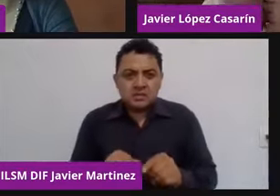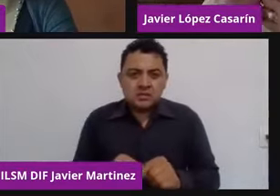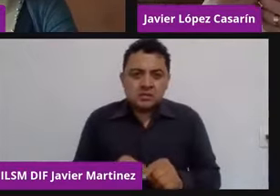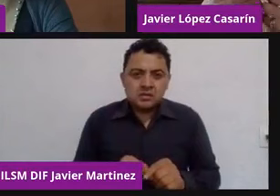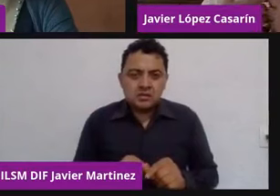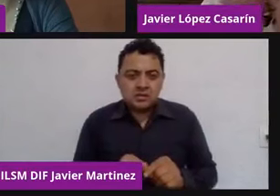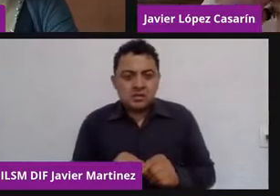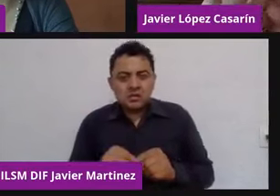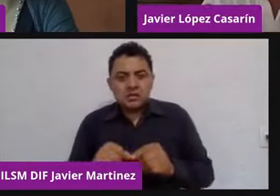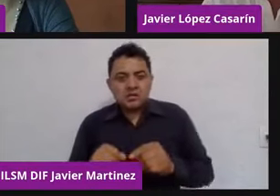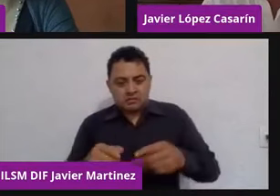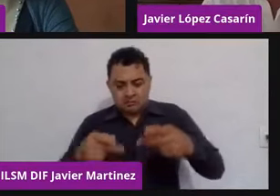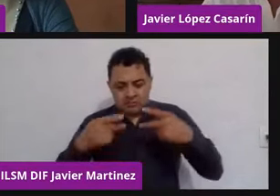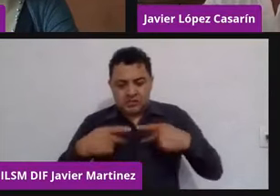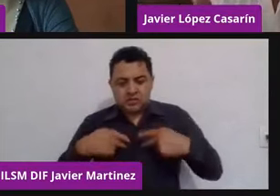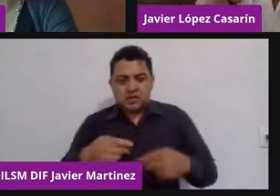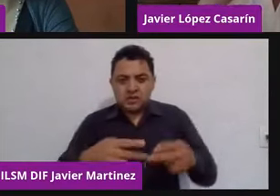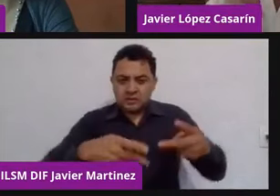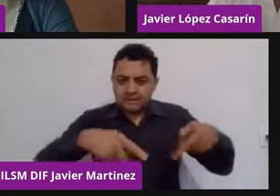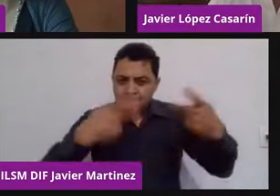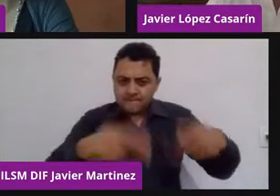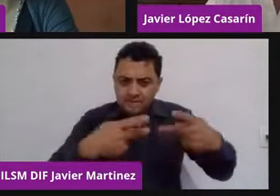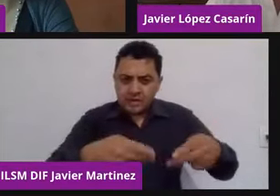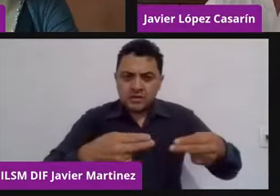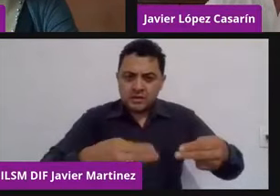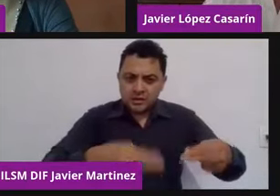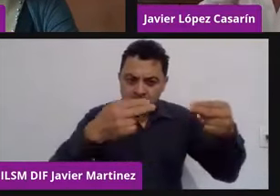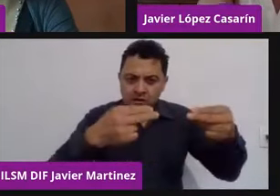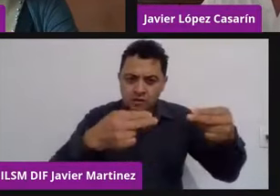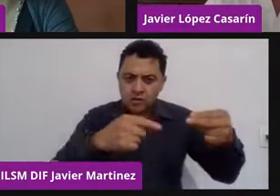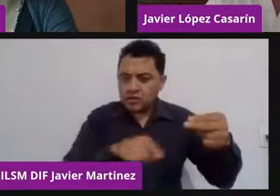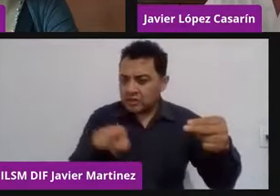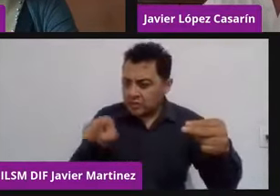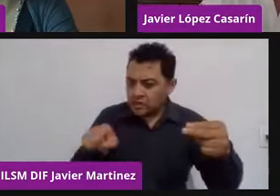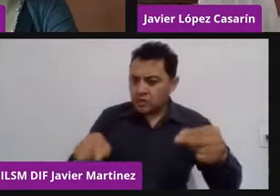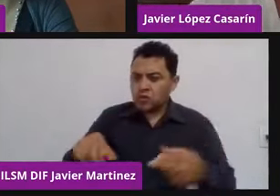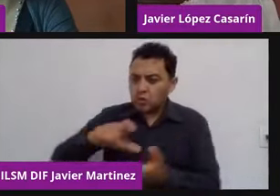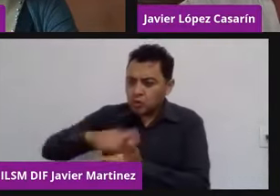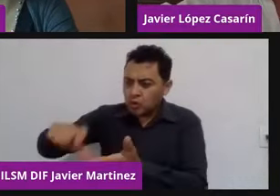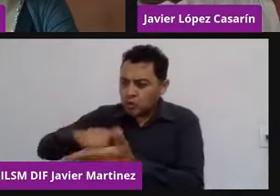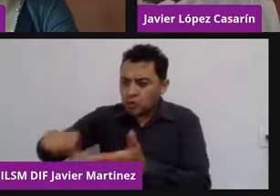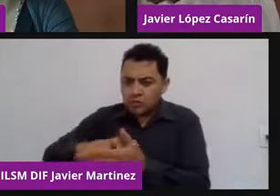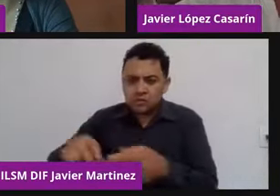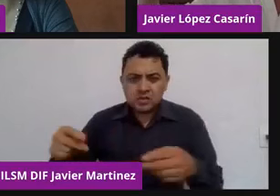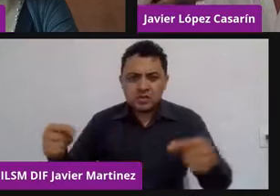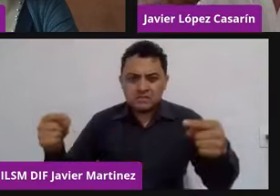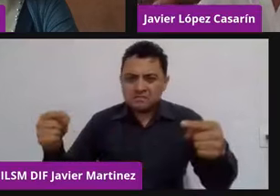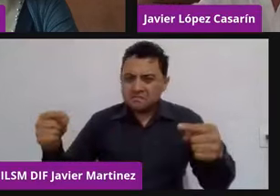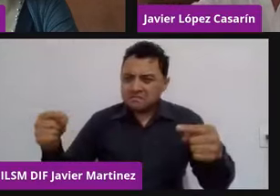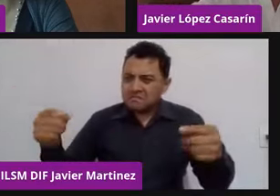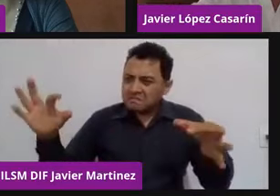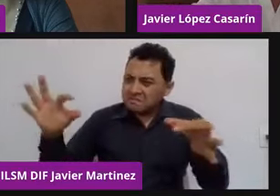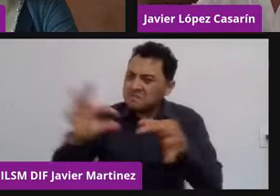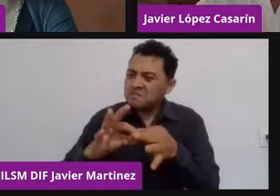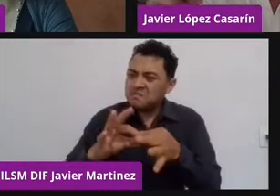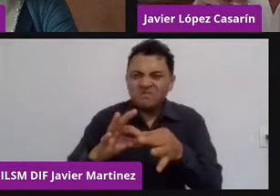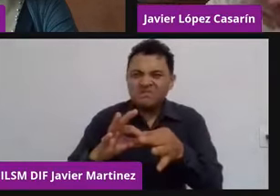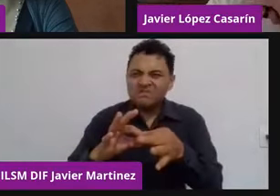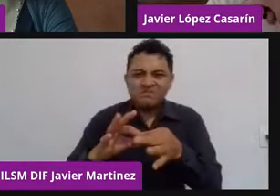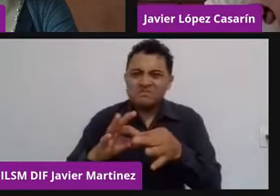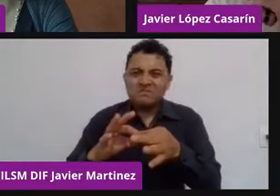abierta a escucharte y si además la había, si la procesaban y si la procesaban, si le daban seguimiento y te